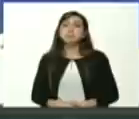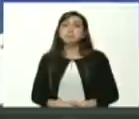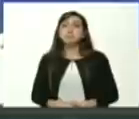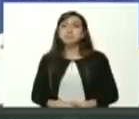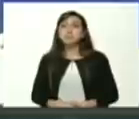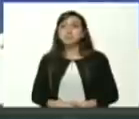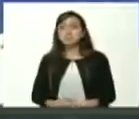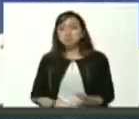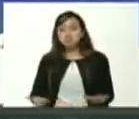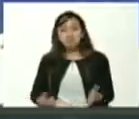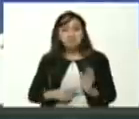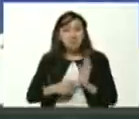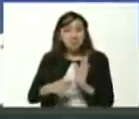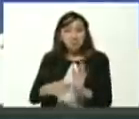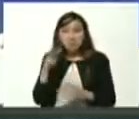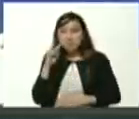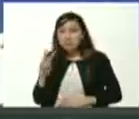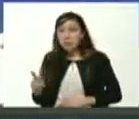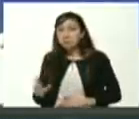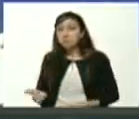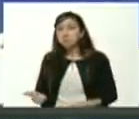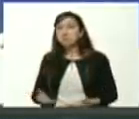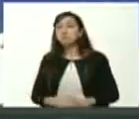con lo que se le ve es una estela que deja